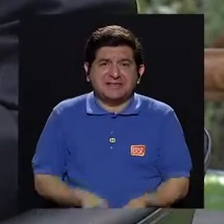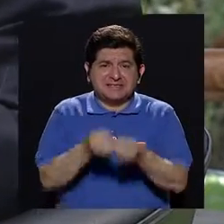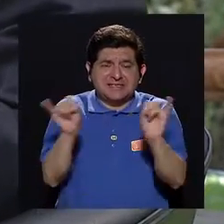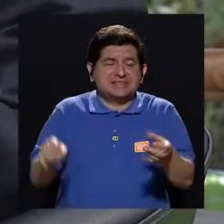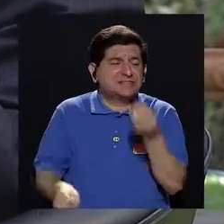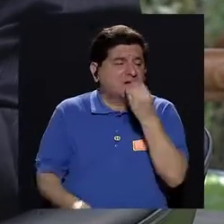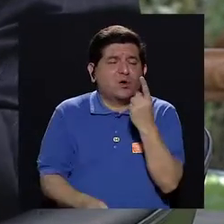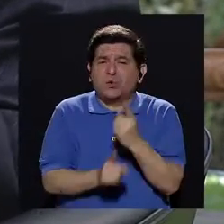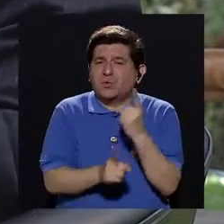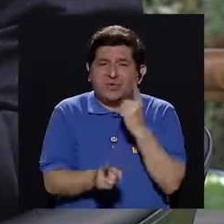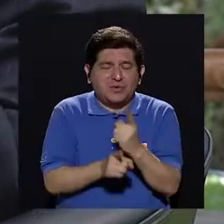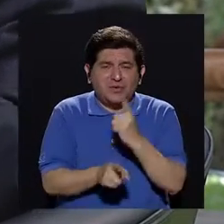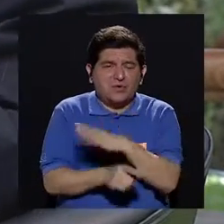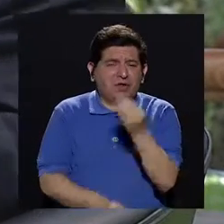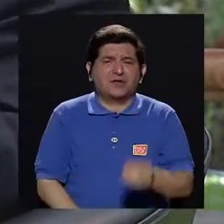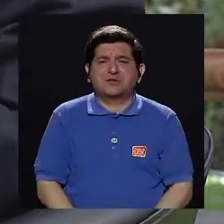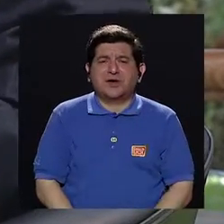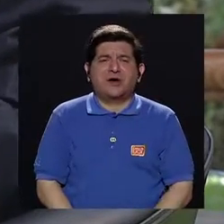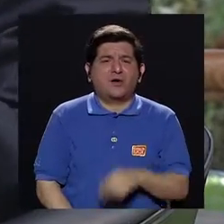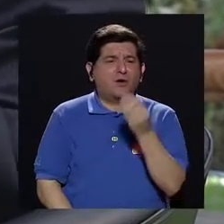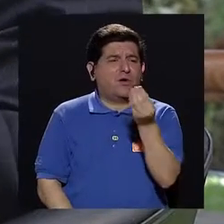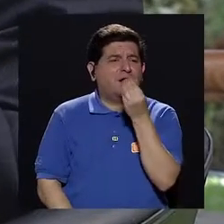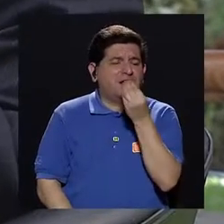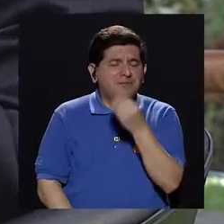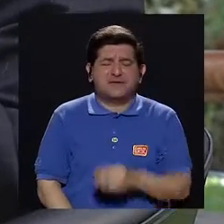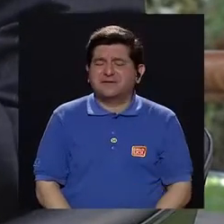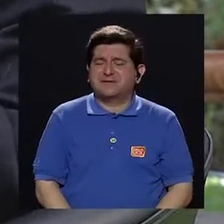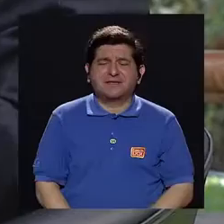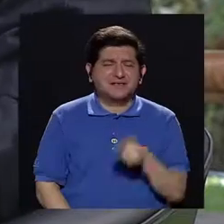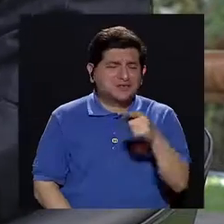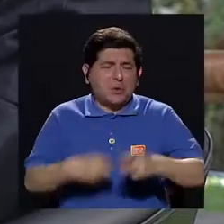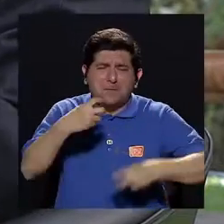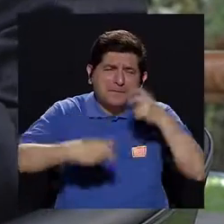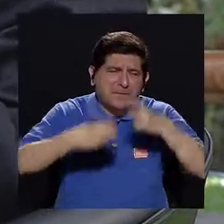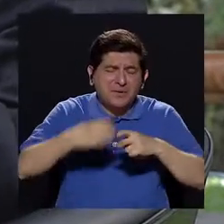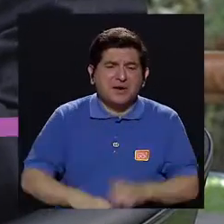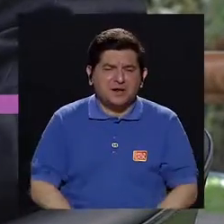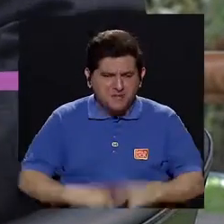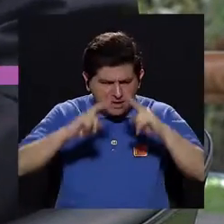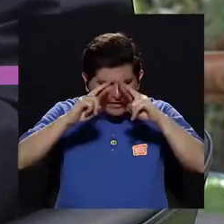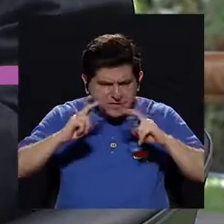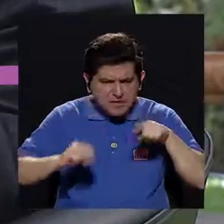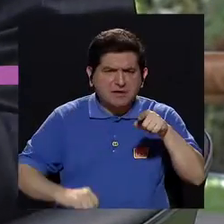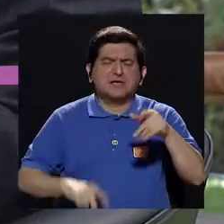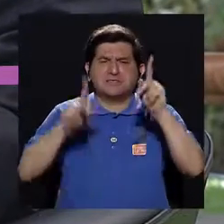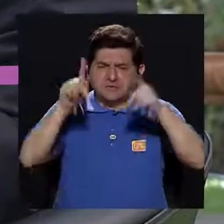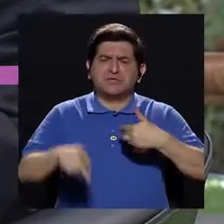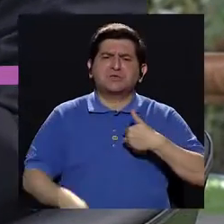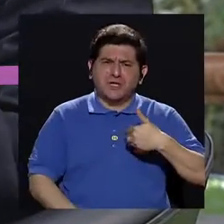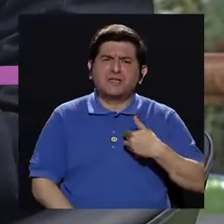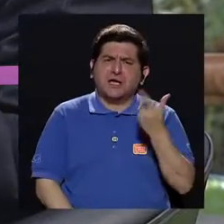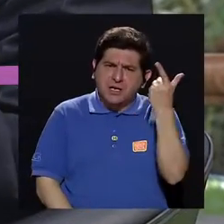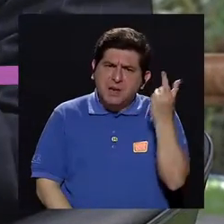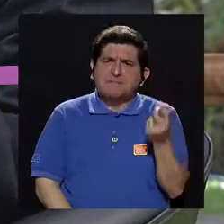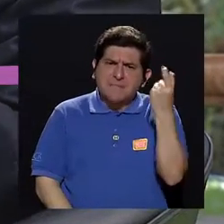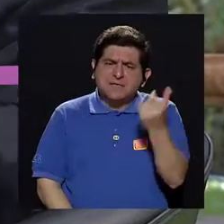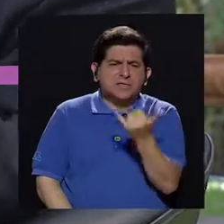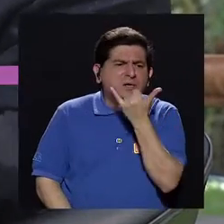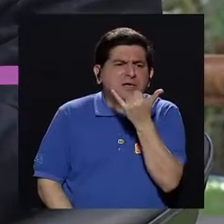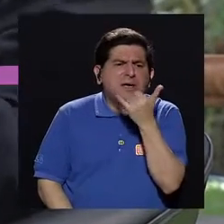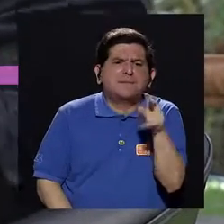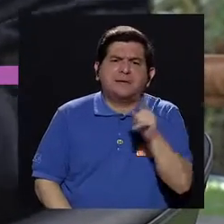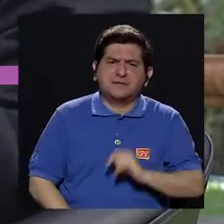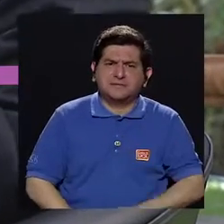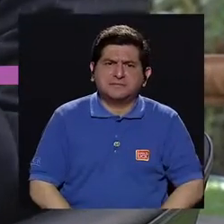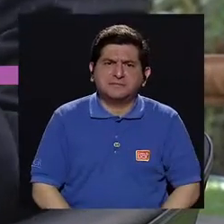ingerir alimentos adecuadamente o con una dieta inadecuada. Claro, usted va y revisa y ellos están recibiendo su pensión cita. ¿Qué está